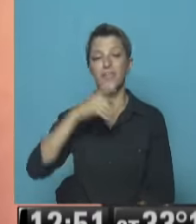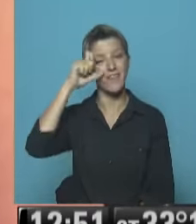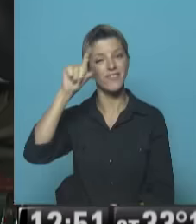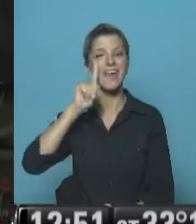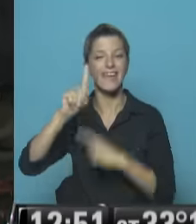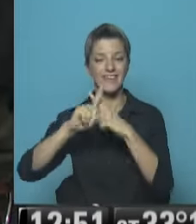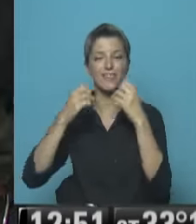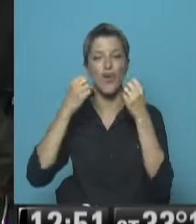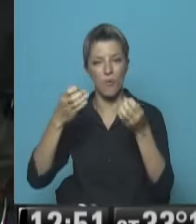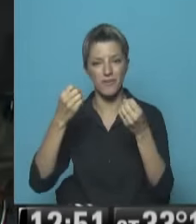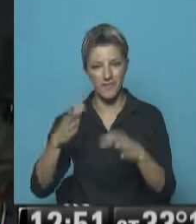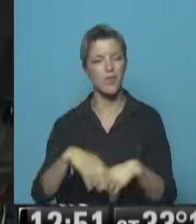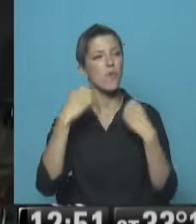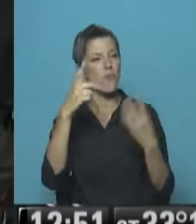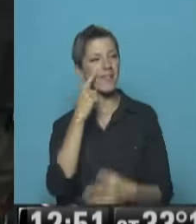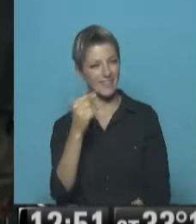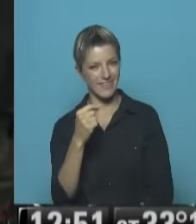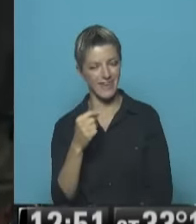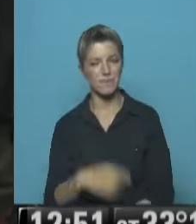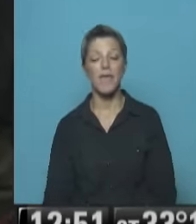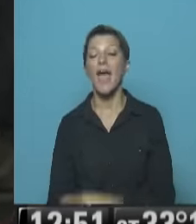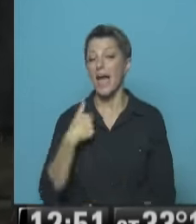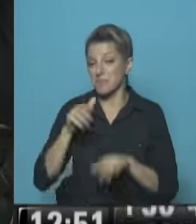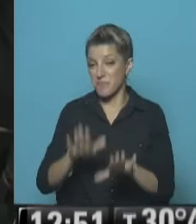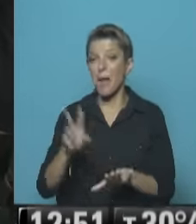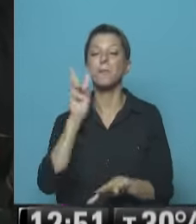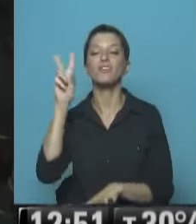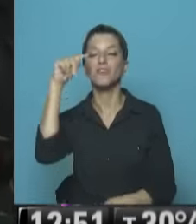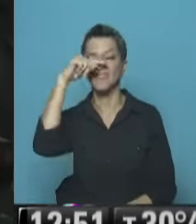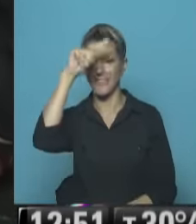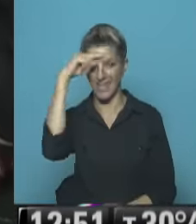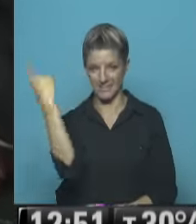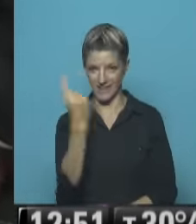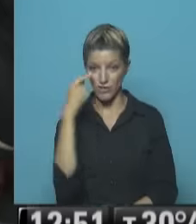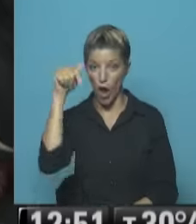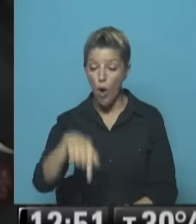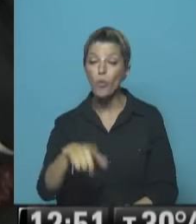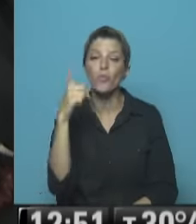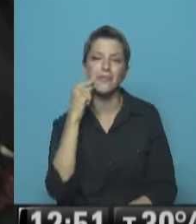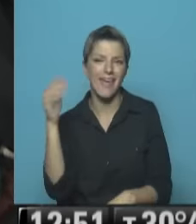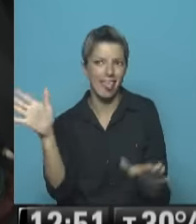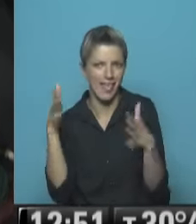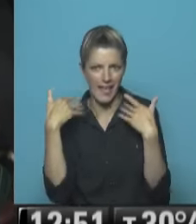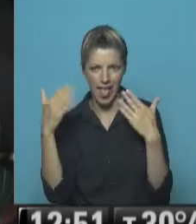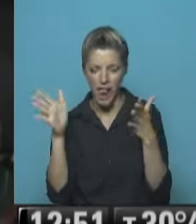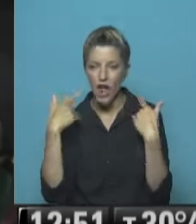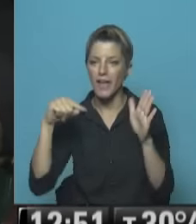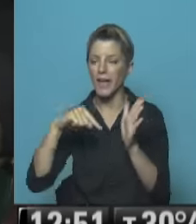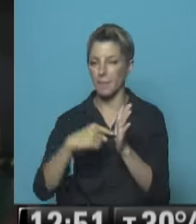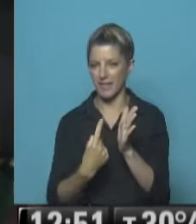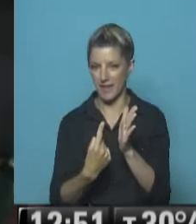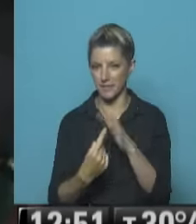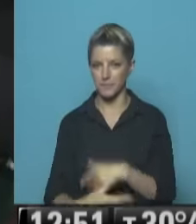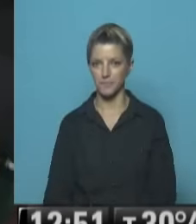Félix? Muy buenos días Telma ¿Qué tal compañeros? Bueno como siempre Estamos aquí en Visión 7 Internacional Una jornada realmente calurosa En la capital federal De la República